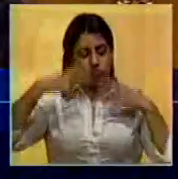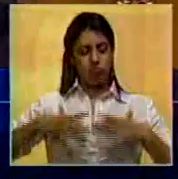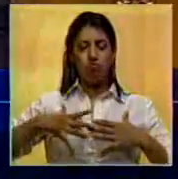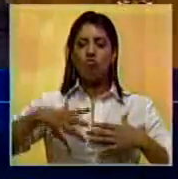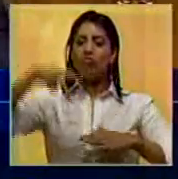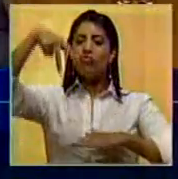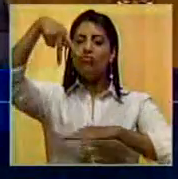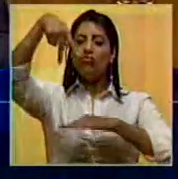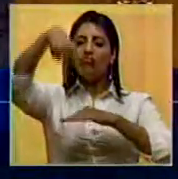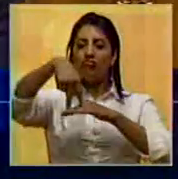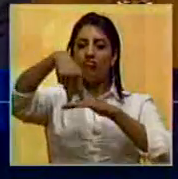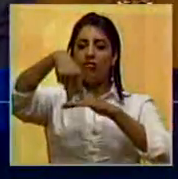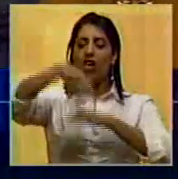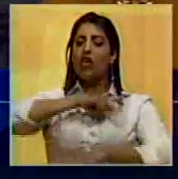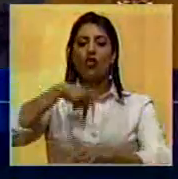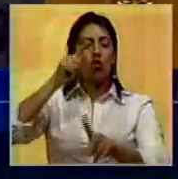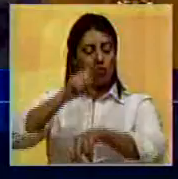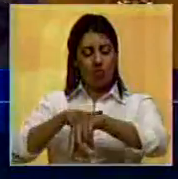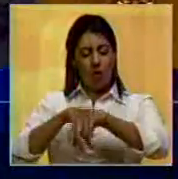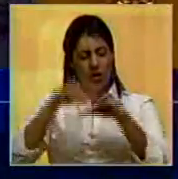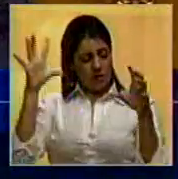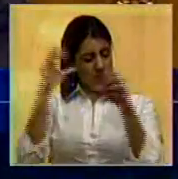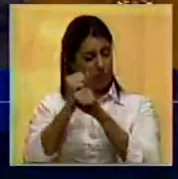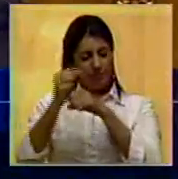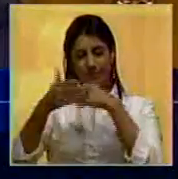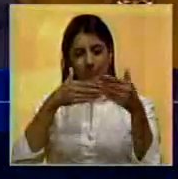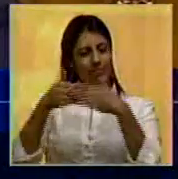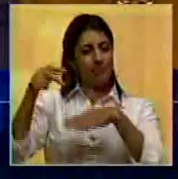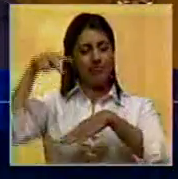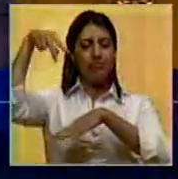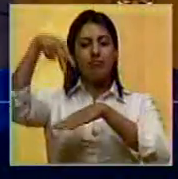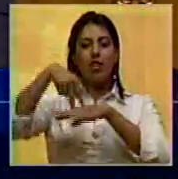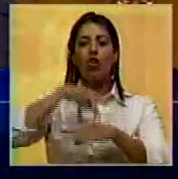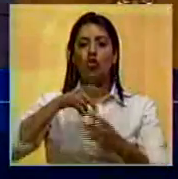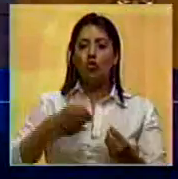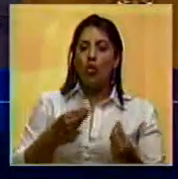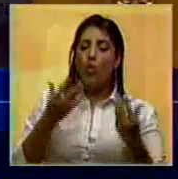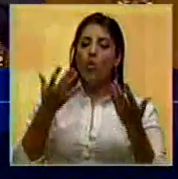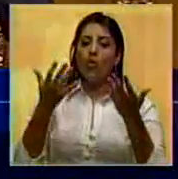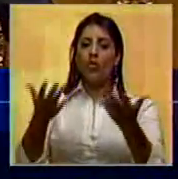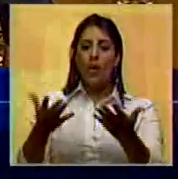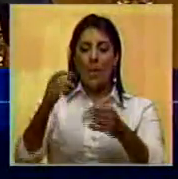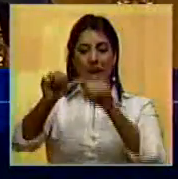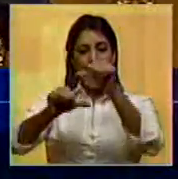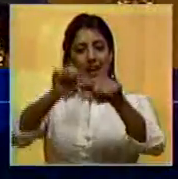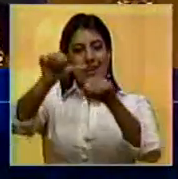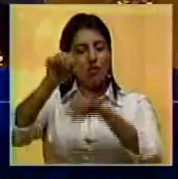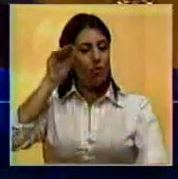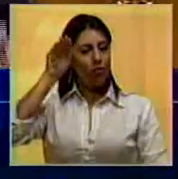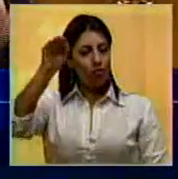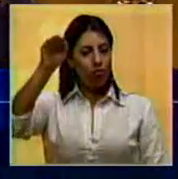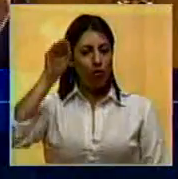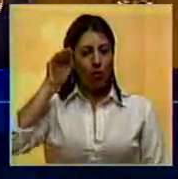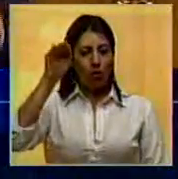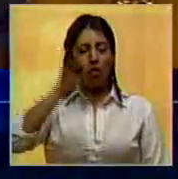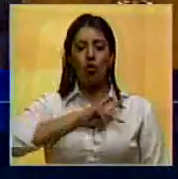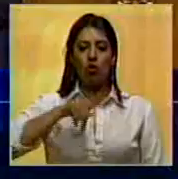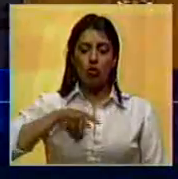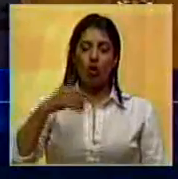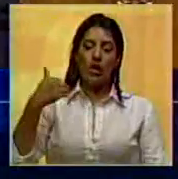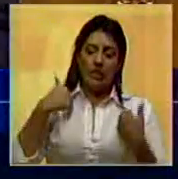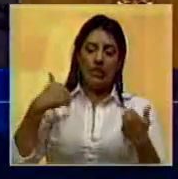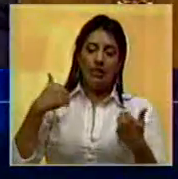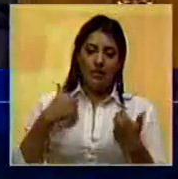de pie tras nuestra hora más oscura le habremos entregado a las generaciones futuras nuestro